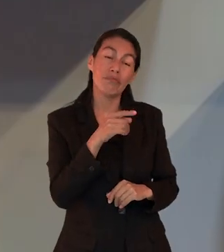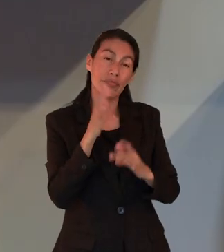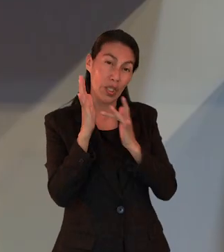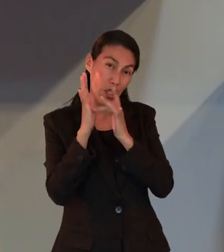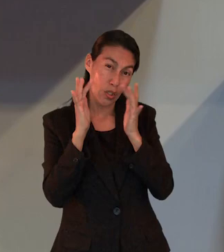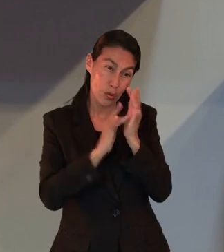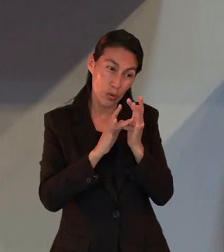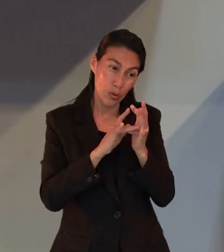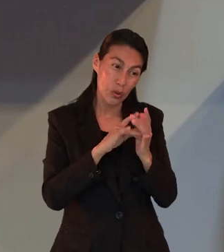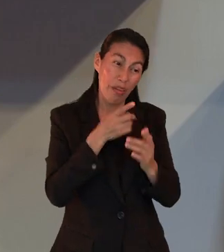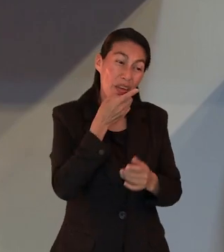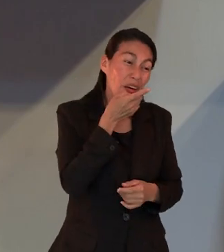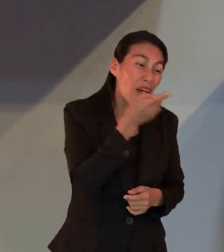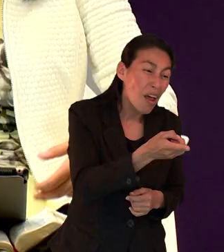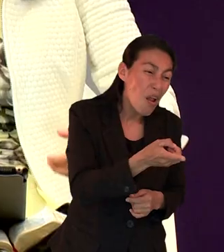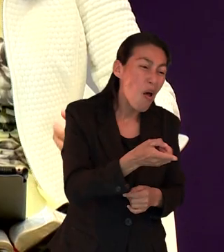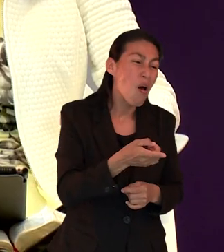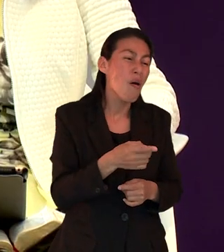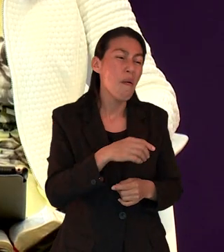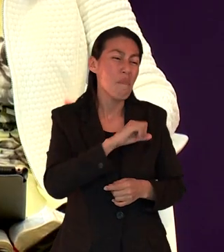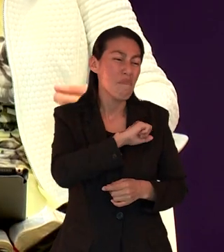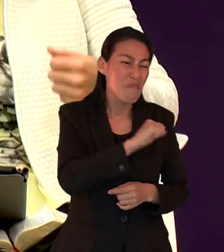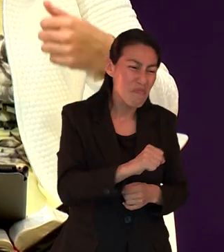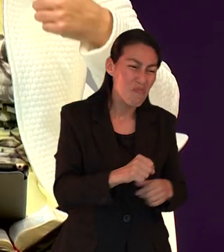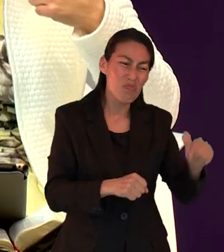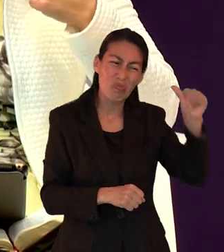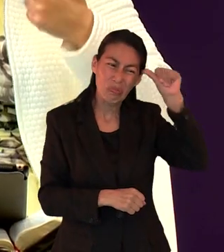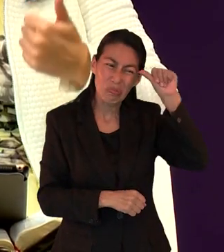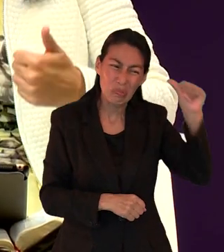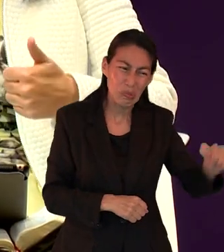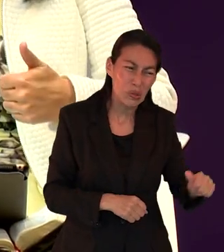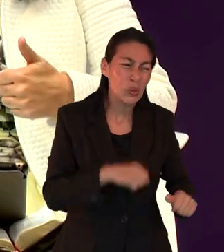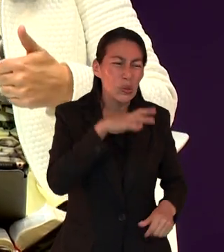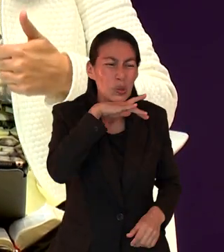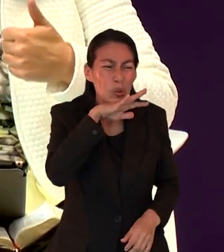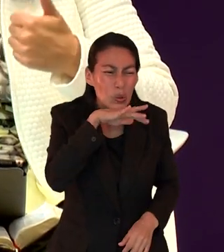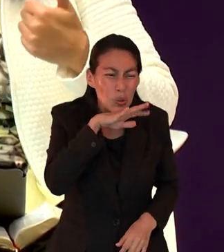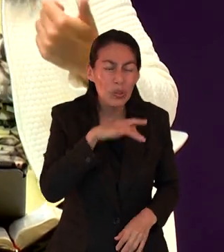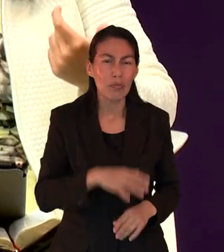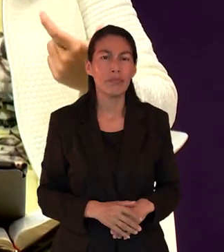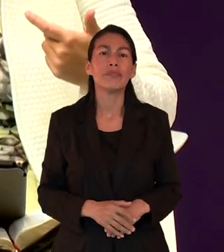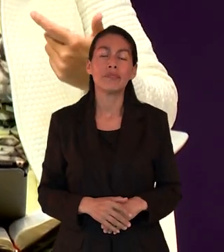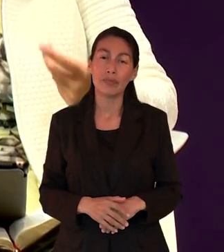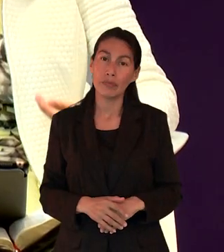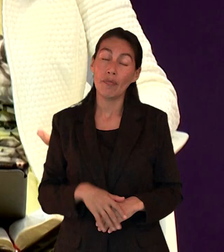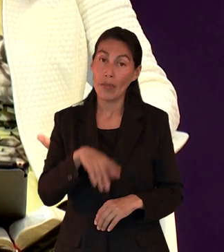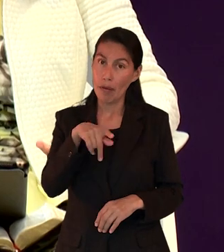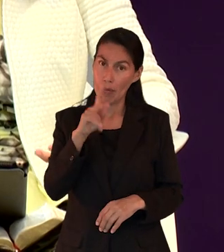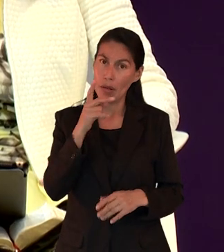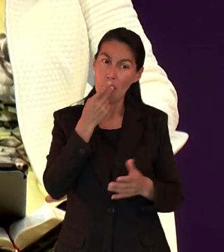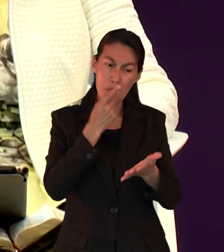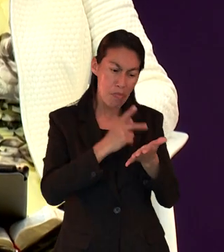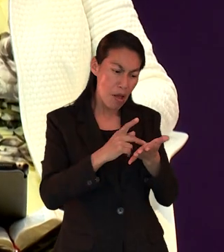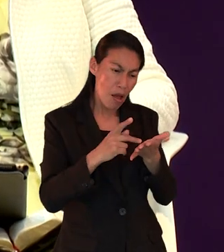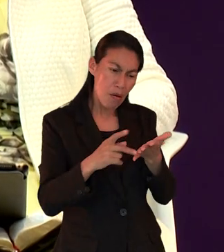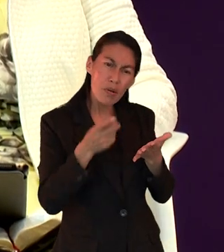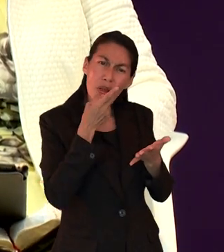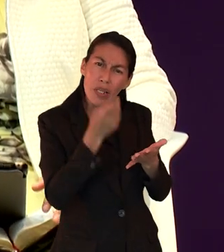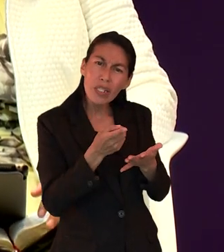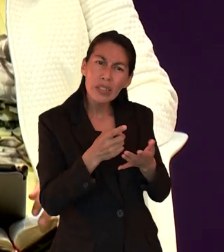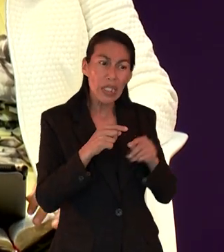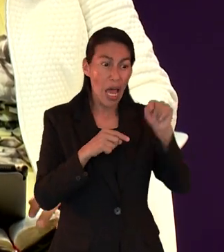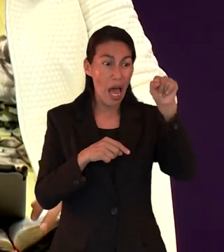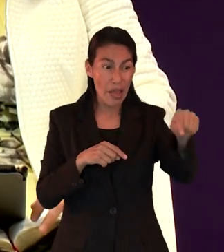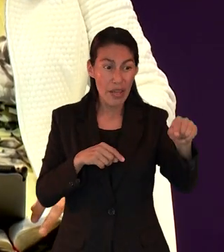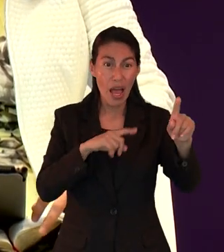Dios. Entonces, él pasó por una vergüenza de que le llamaran inmundo o indecente pero en